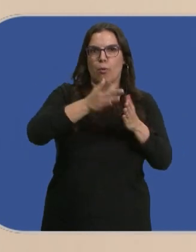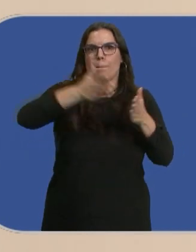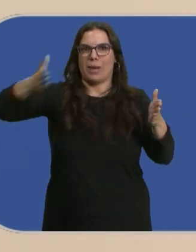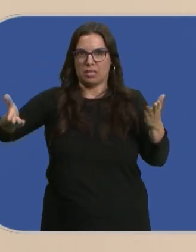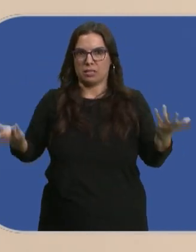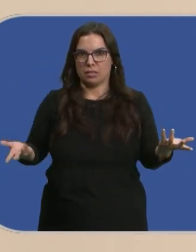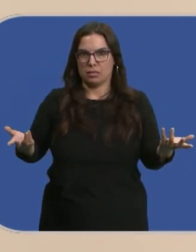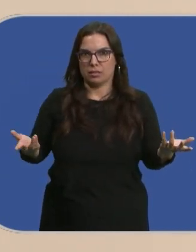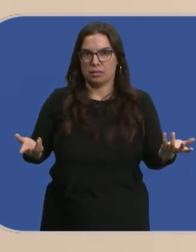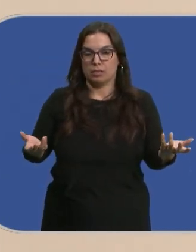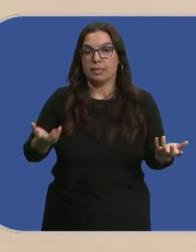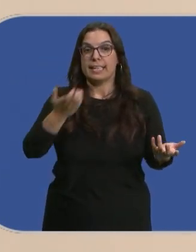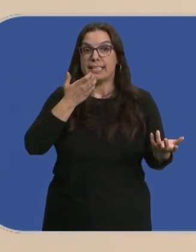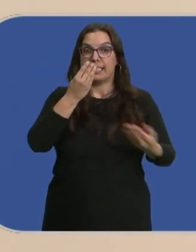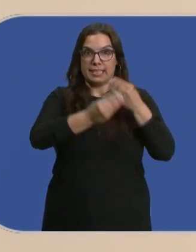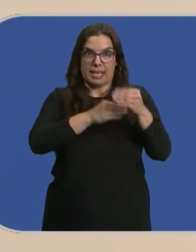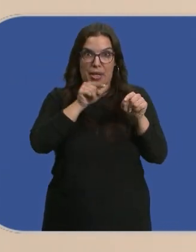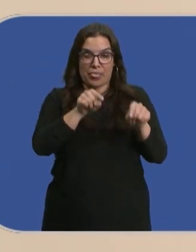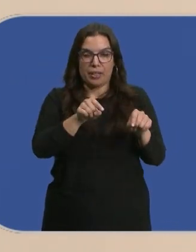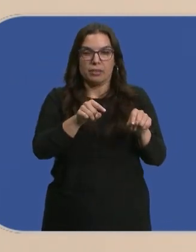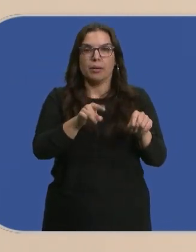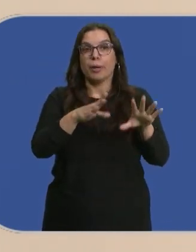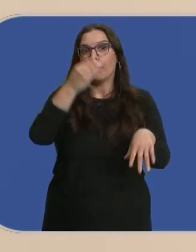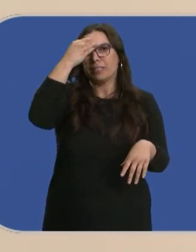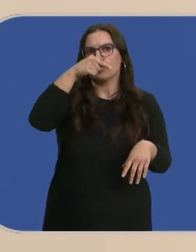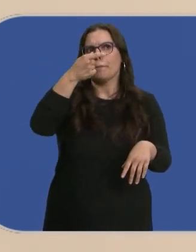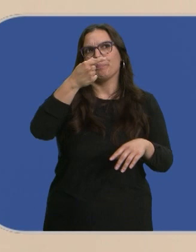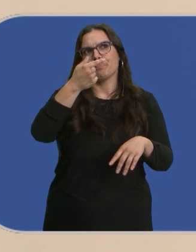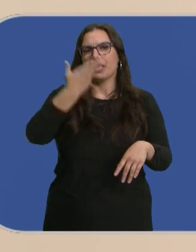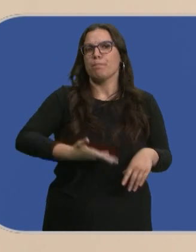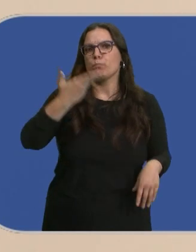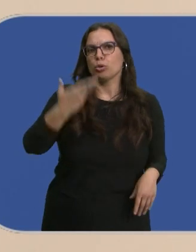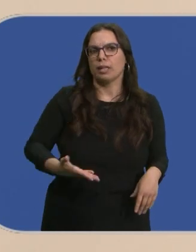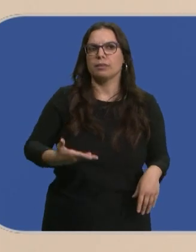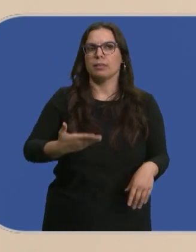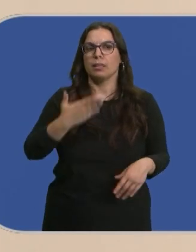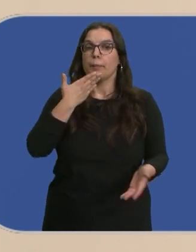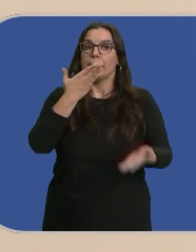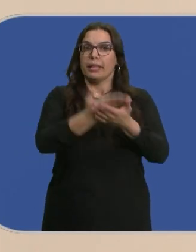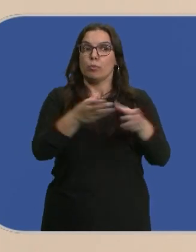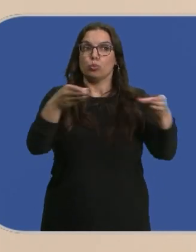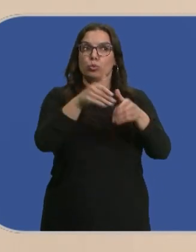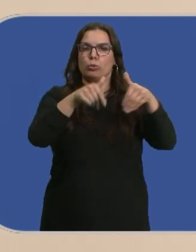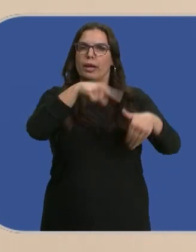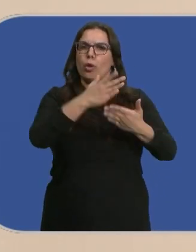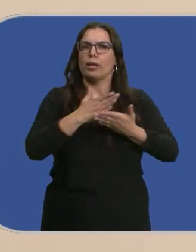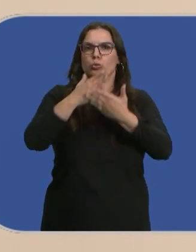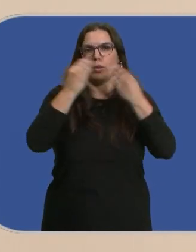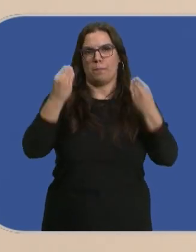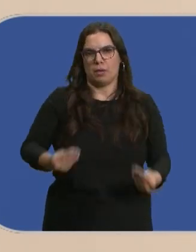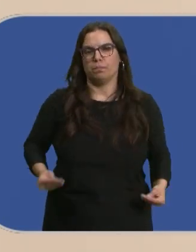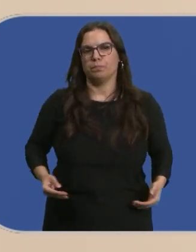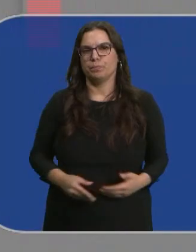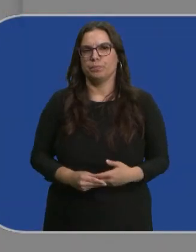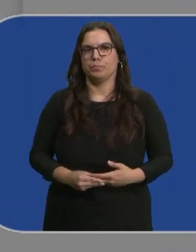un tiempo más si eso se realizara. Pero creemos que es una medida importante que invitaremos a la Junta Electoral a que lo estudie con todo detenimiento.